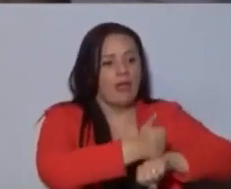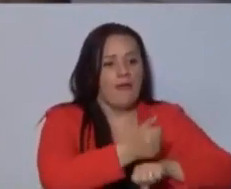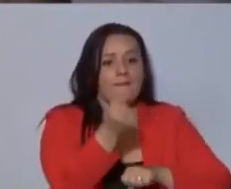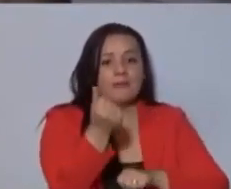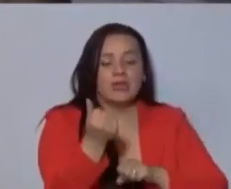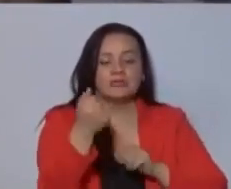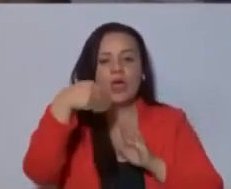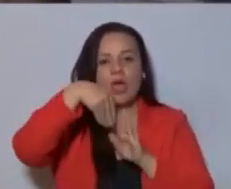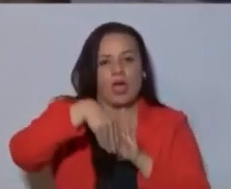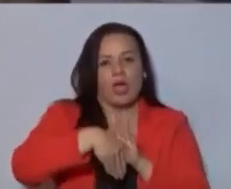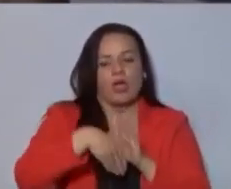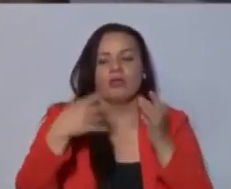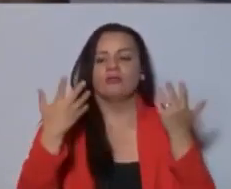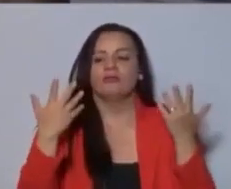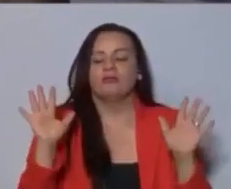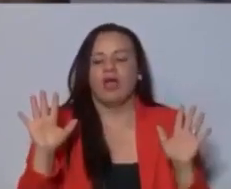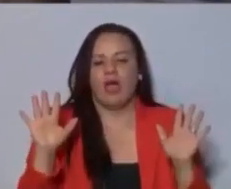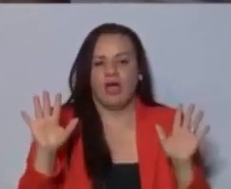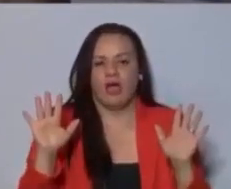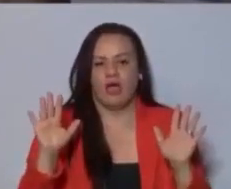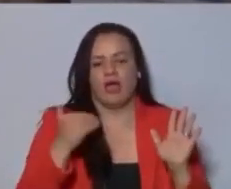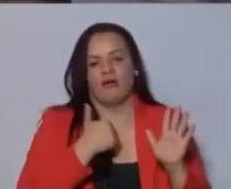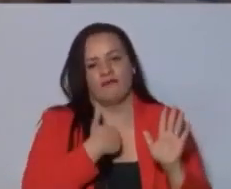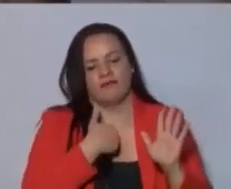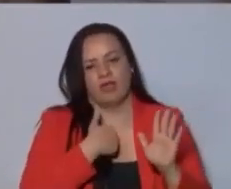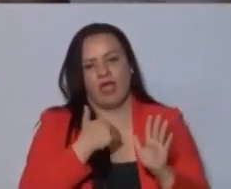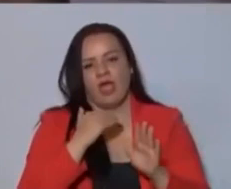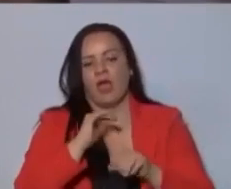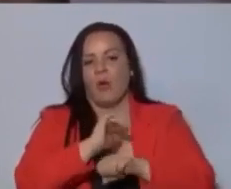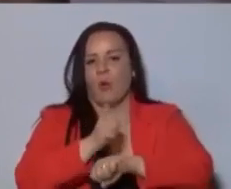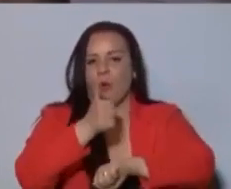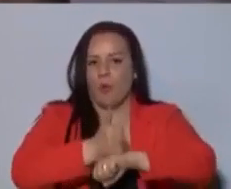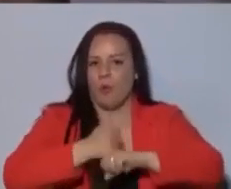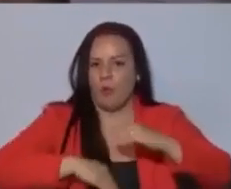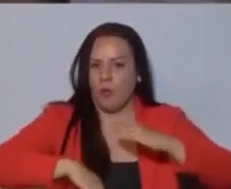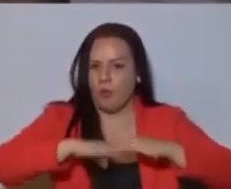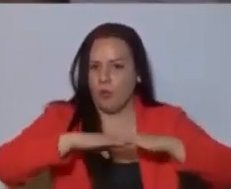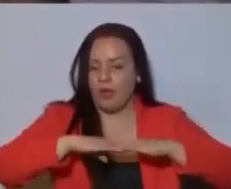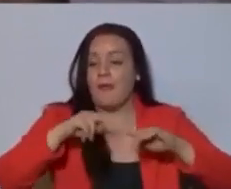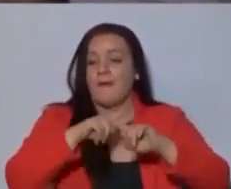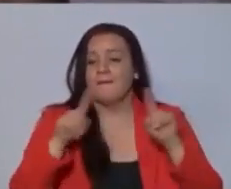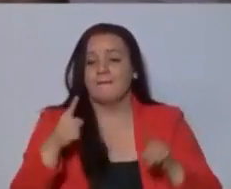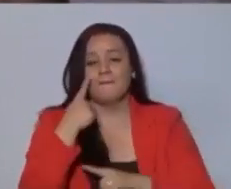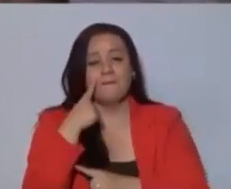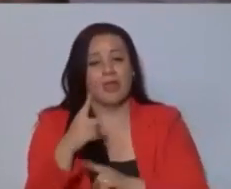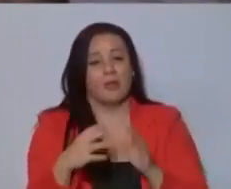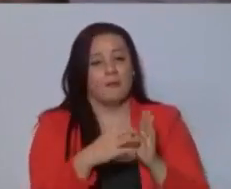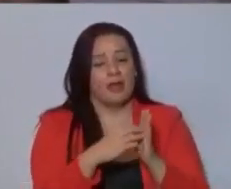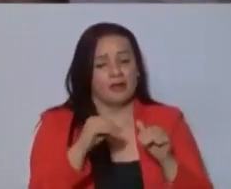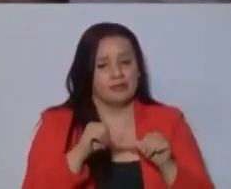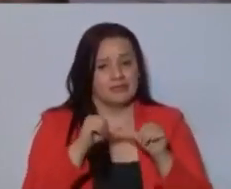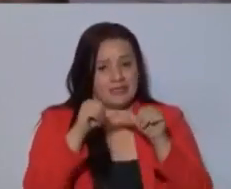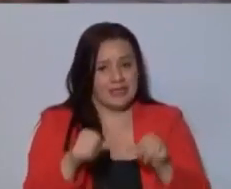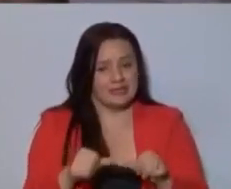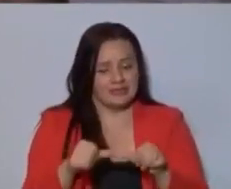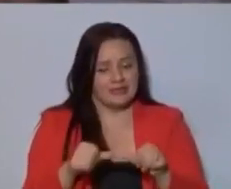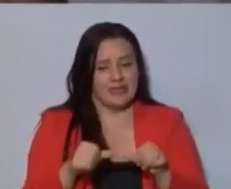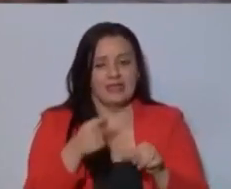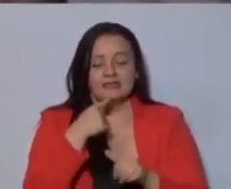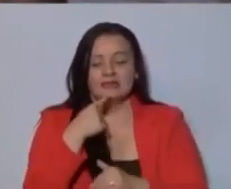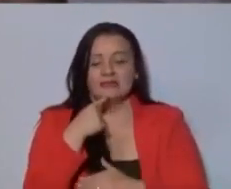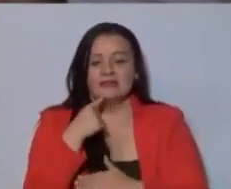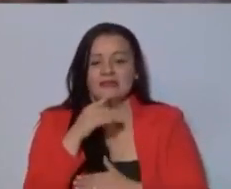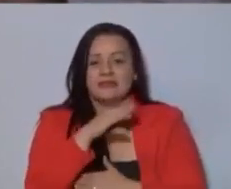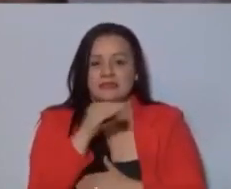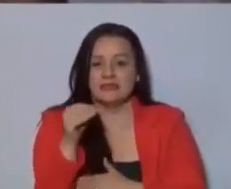hacia abajo, ya había topado, ya había un piso establecido. Pero, ojo, además el párrafo siguiente. Dice, los